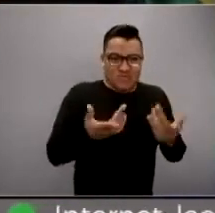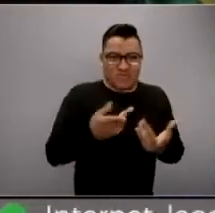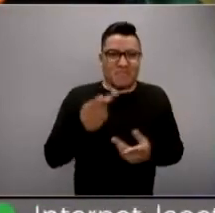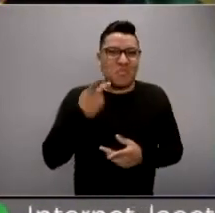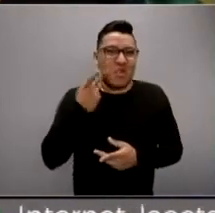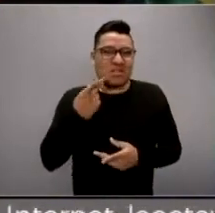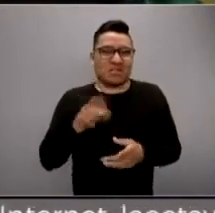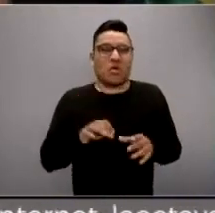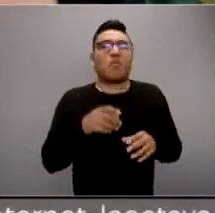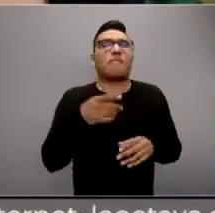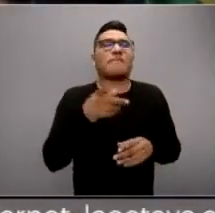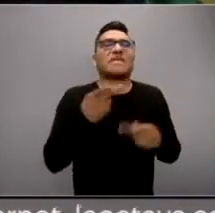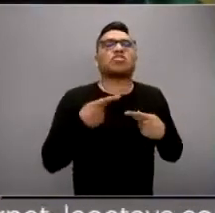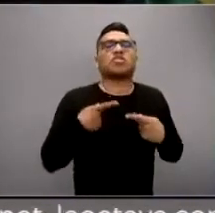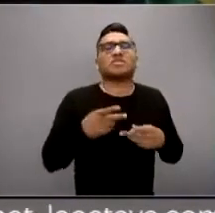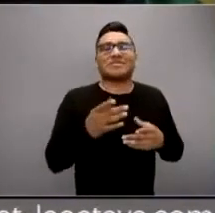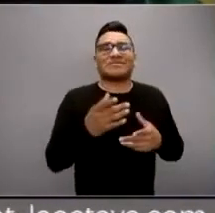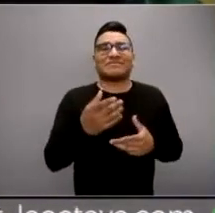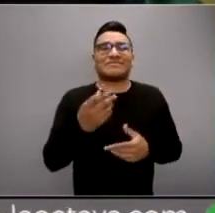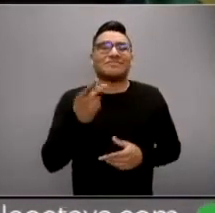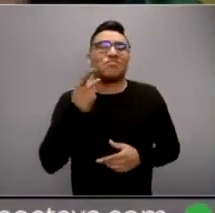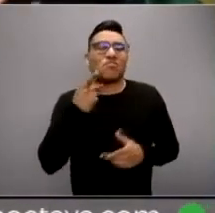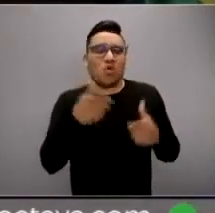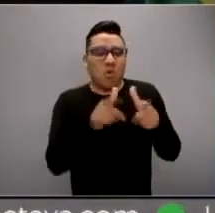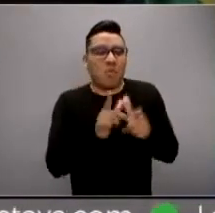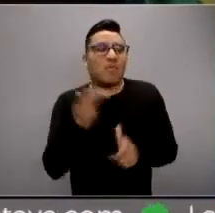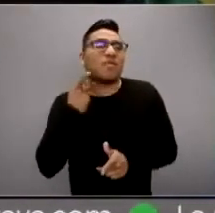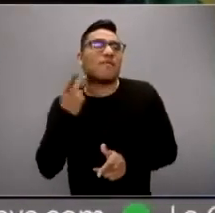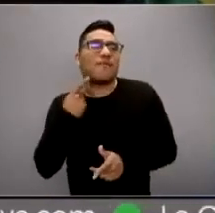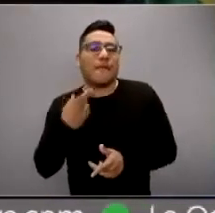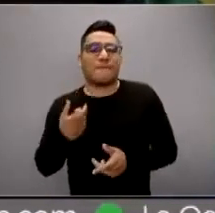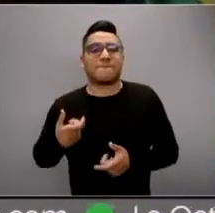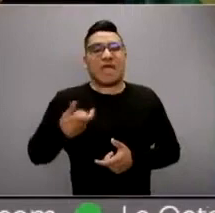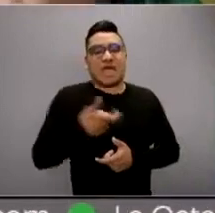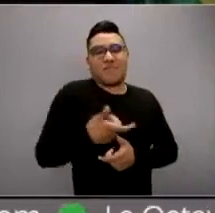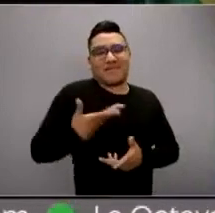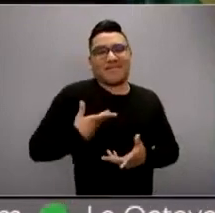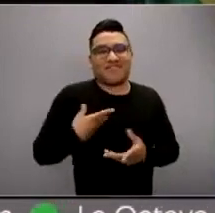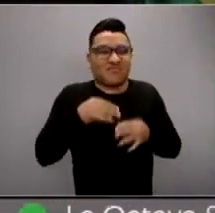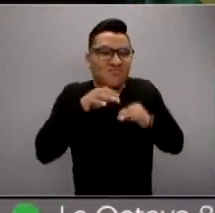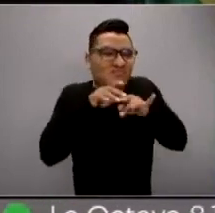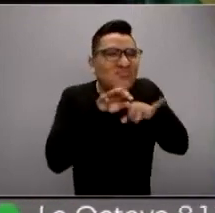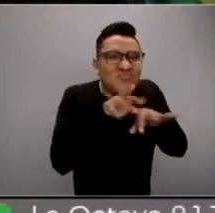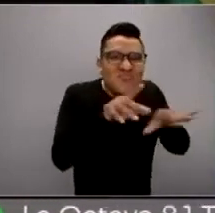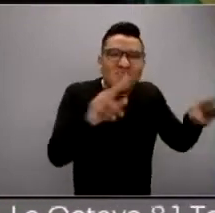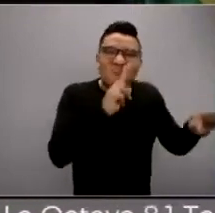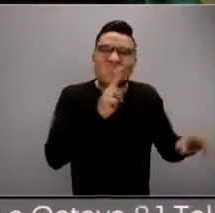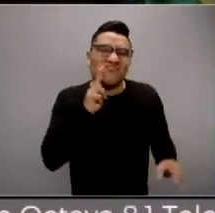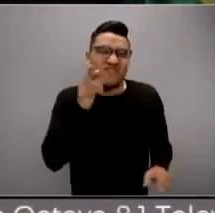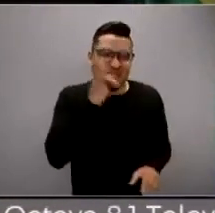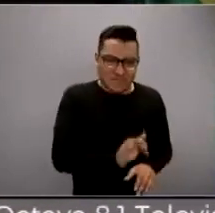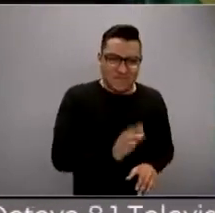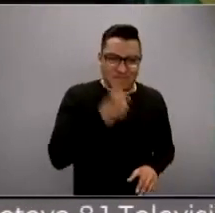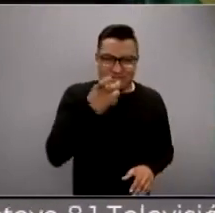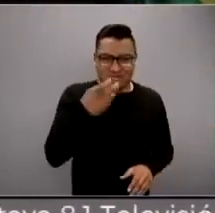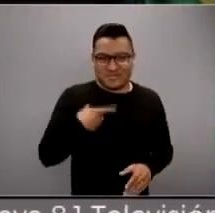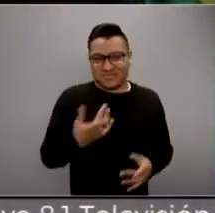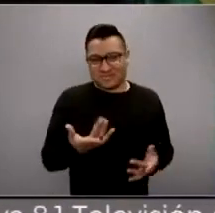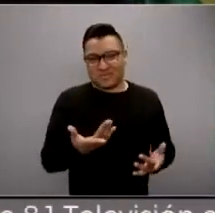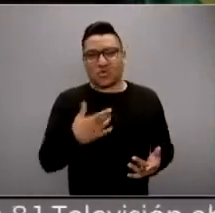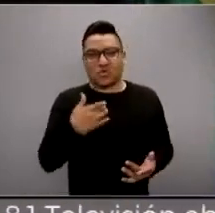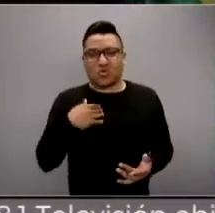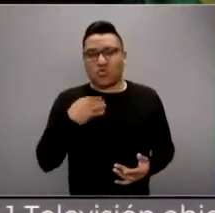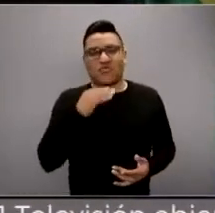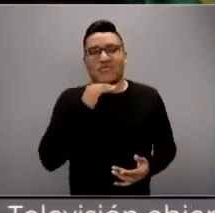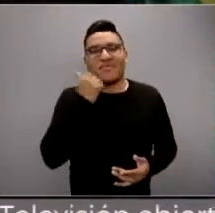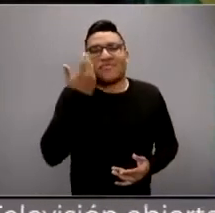De todos lados, o sea, no quiero señalar a ningún partido. Esto es algo como que es raro, es como quieren destrozar la existencia y el uso de lo bonito que pueden ser las redes sociales.